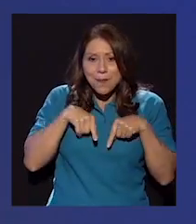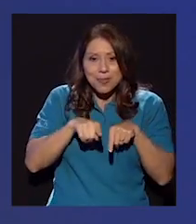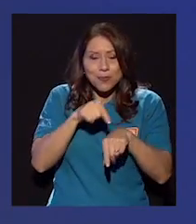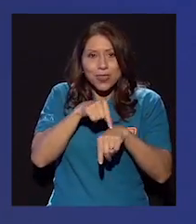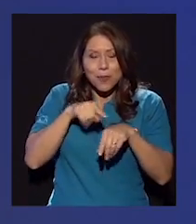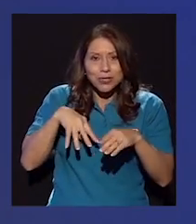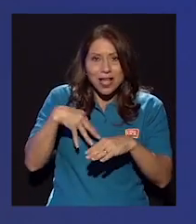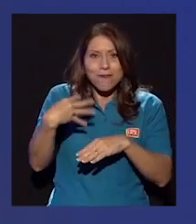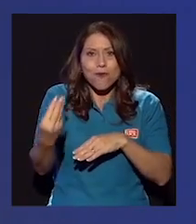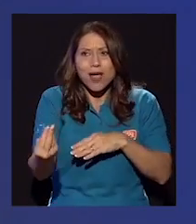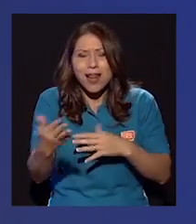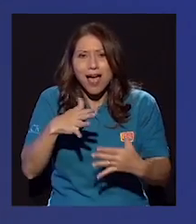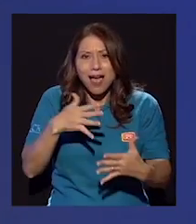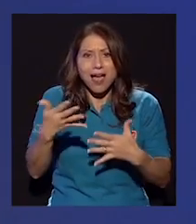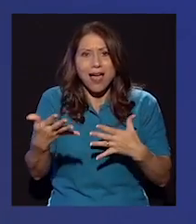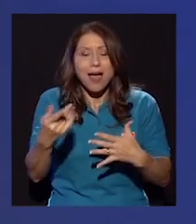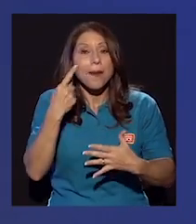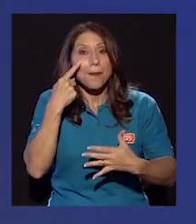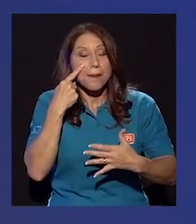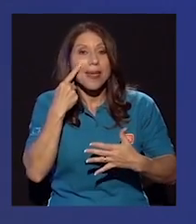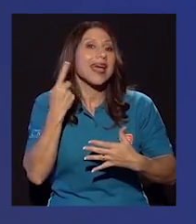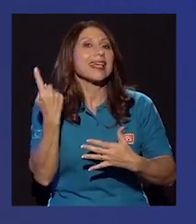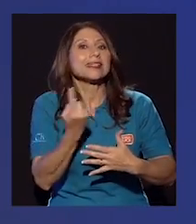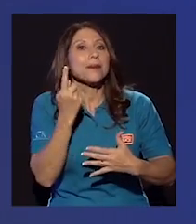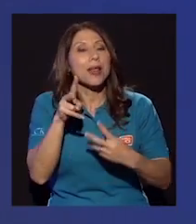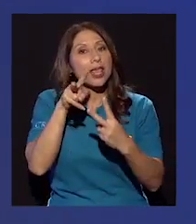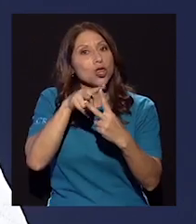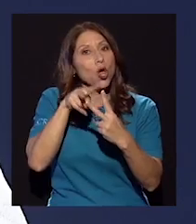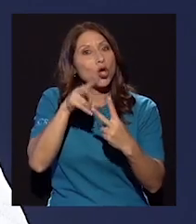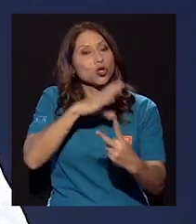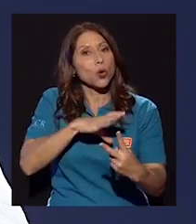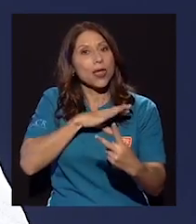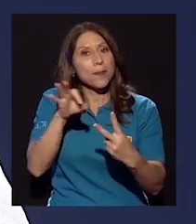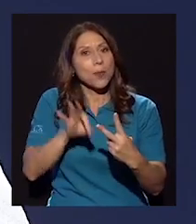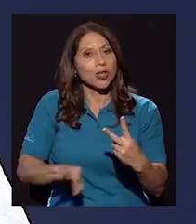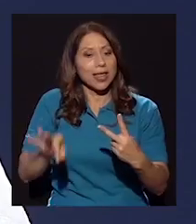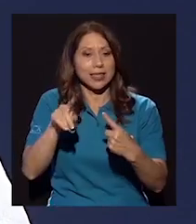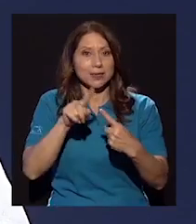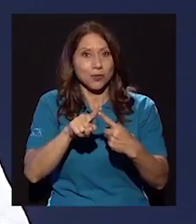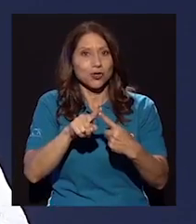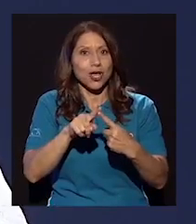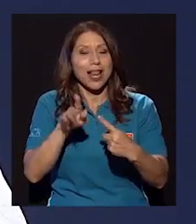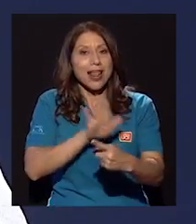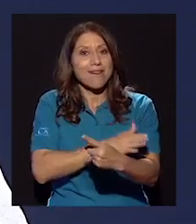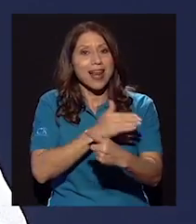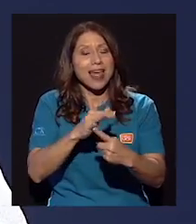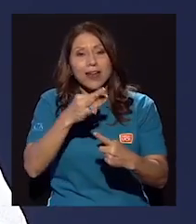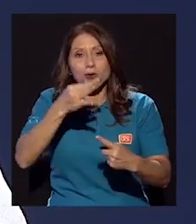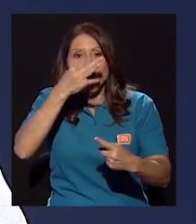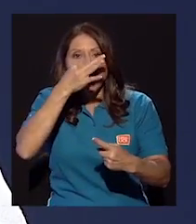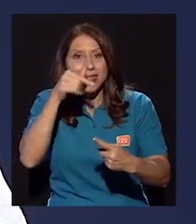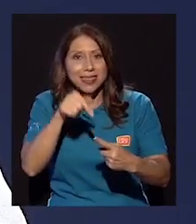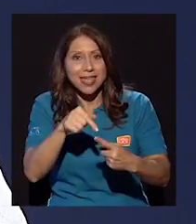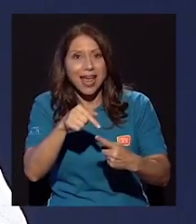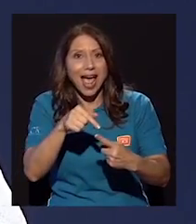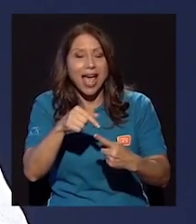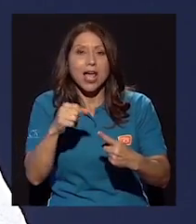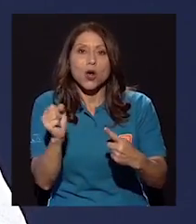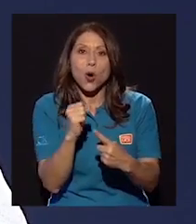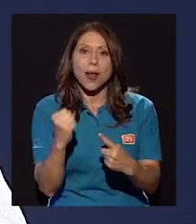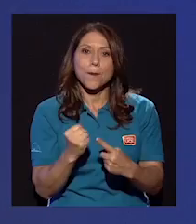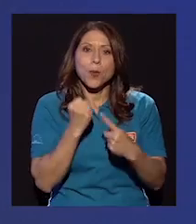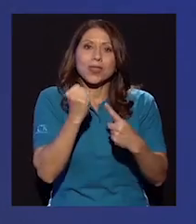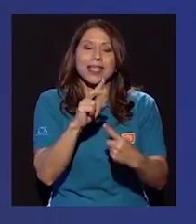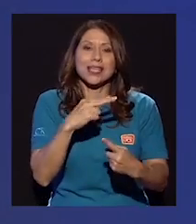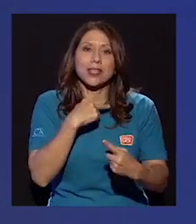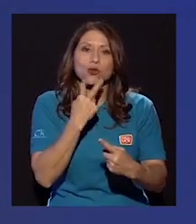Vea que desde toda la conceptualización hay dos, tal vez, factores importantísimos, la balada romántica que establece él desde la potencia de su voz,